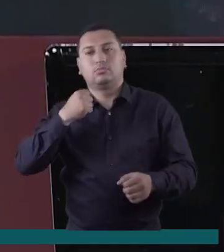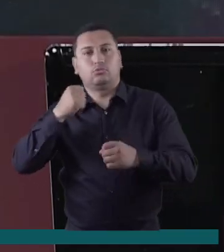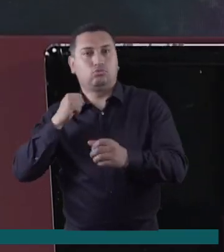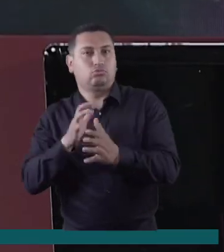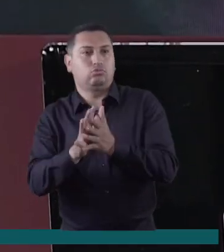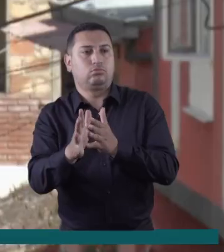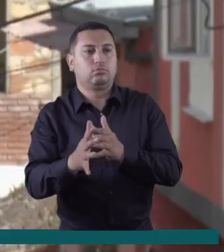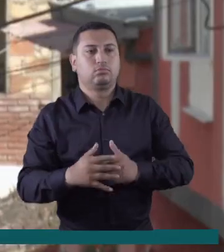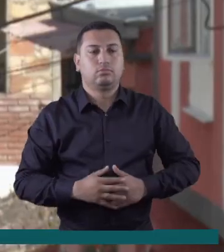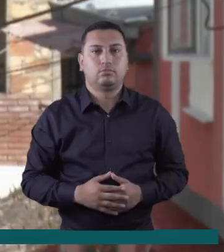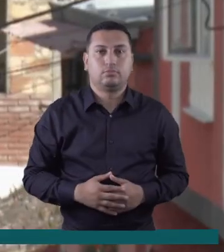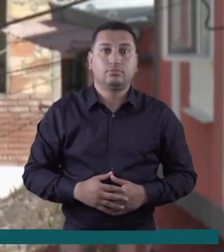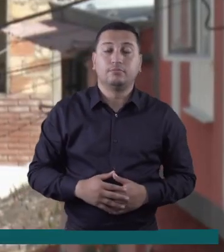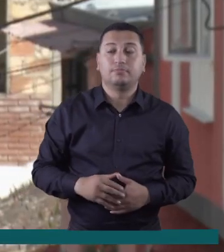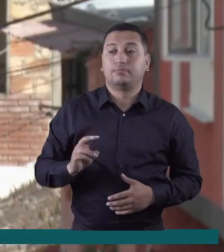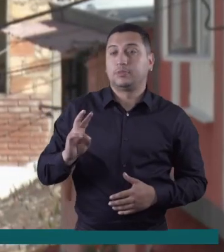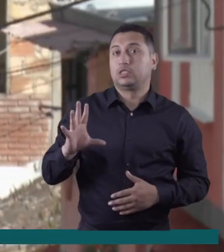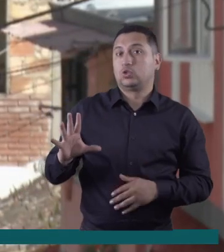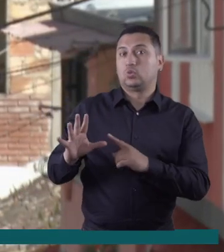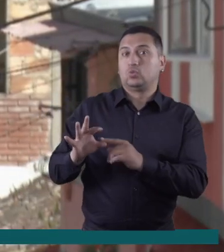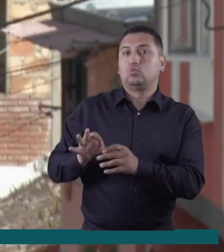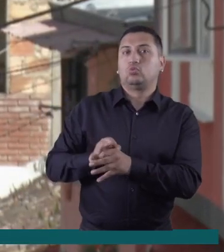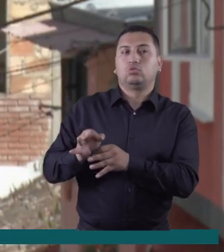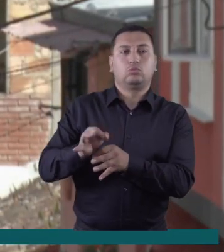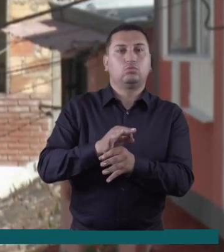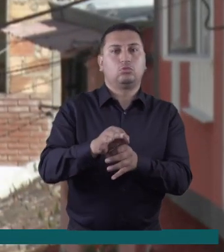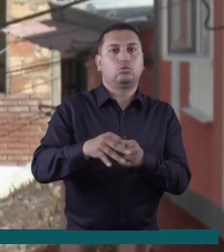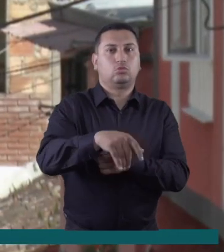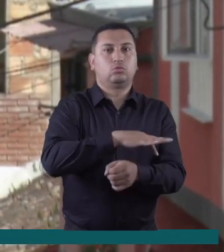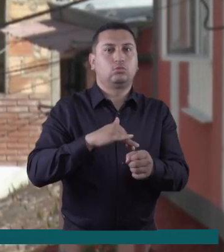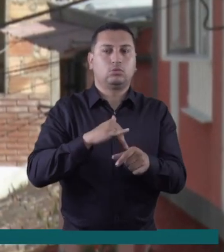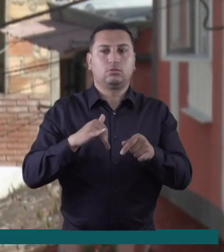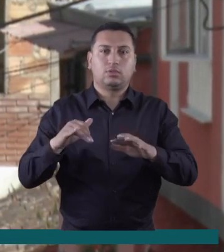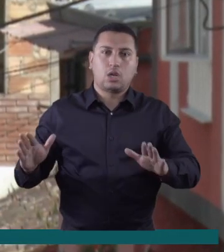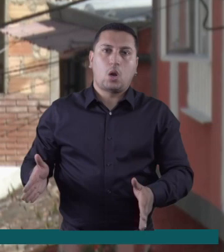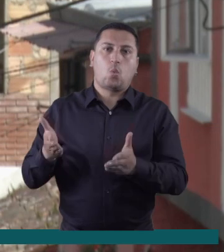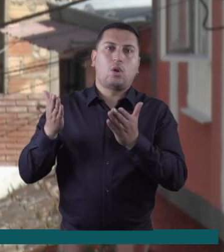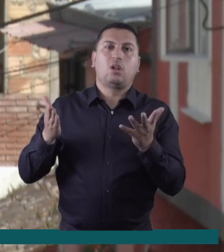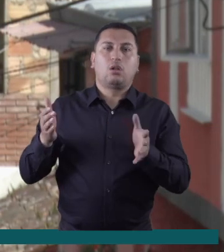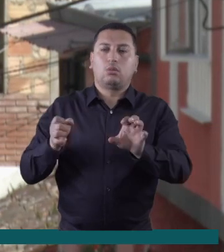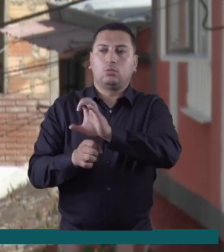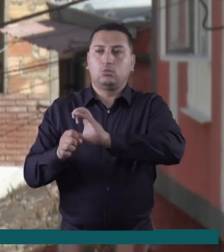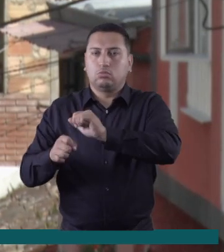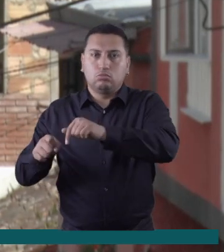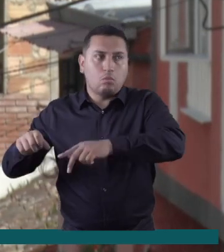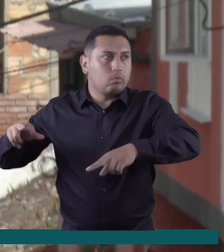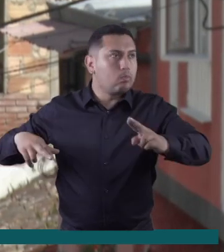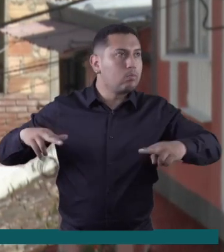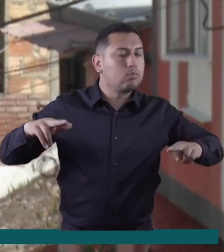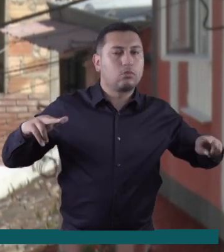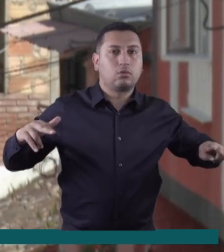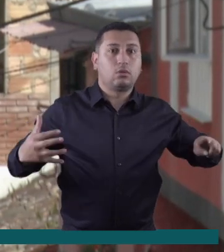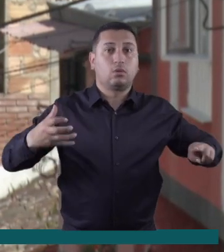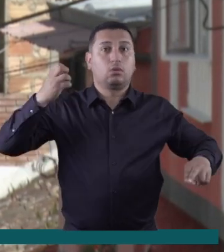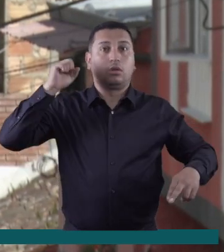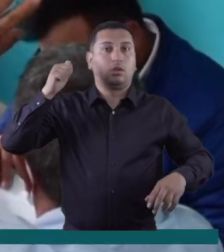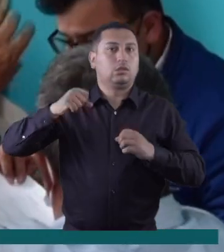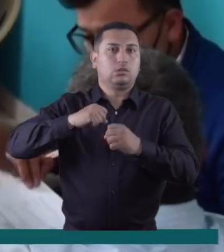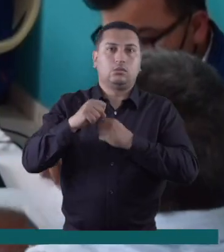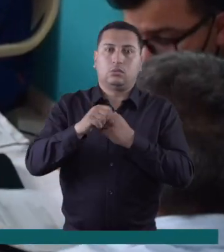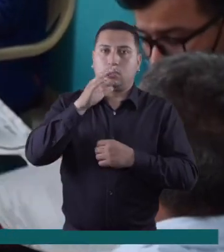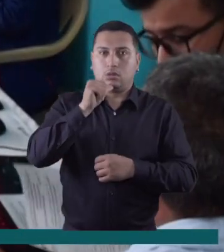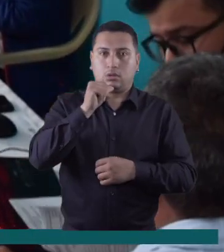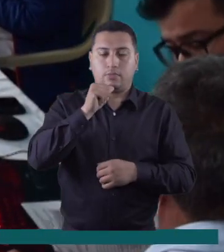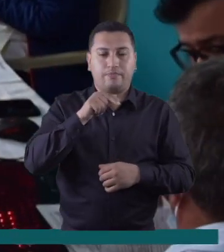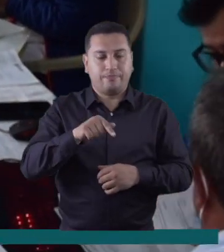detalles. Hola Mabel, son 25 los municipios de Cundinamarca que están recibiendo esta actualización catastral luego de 10 años.